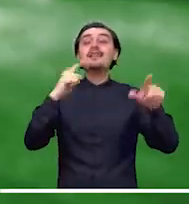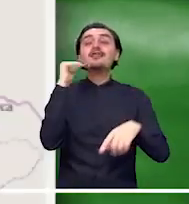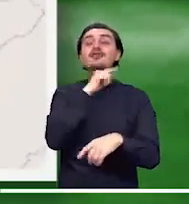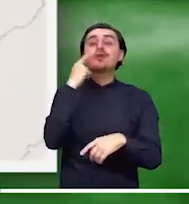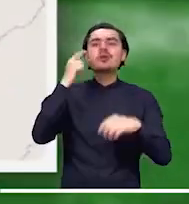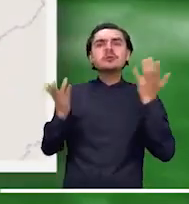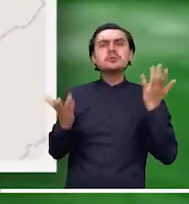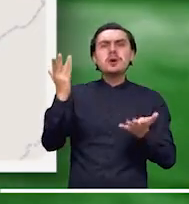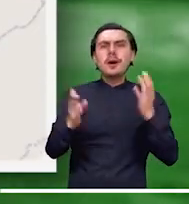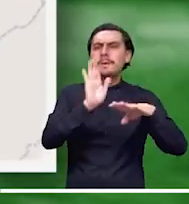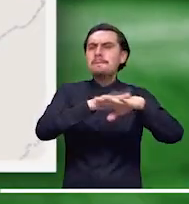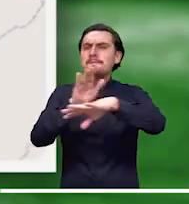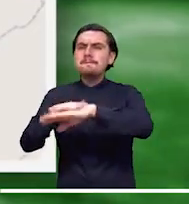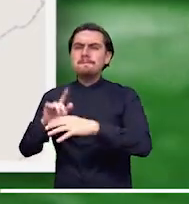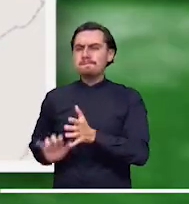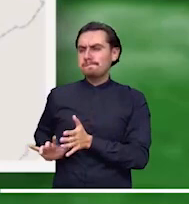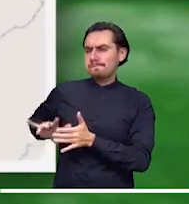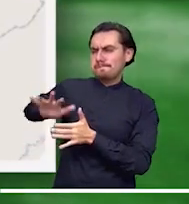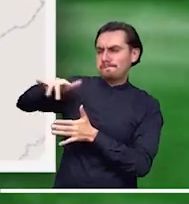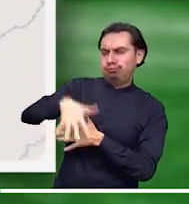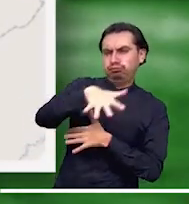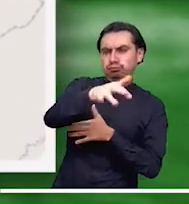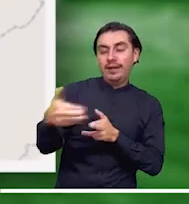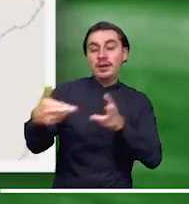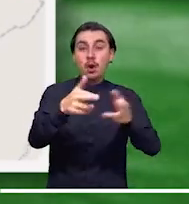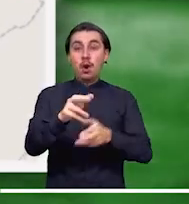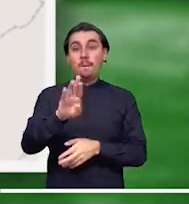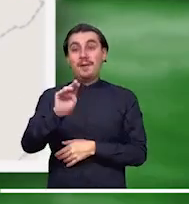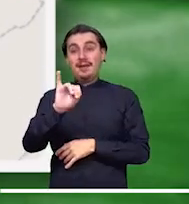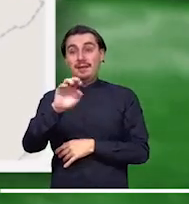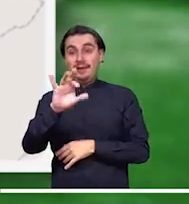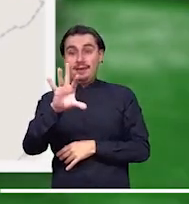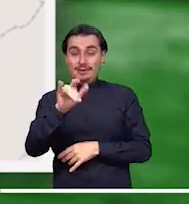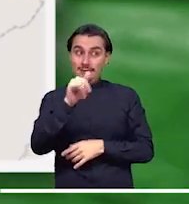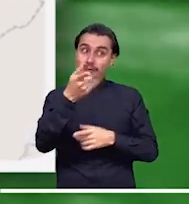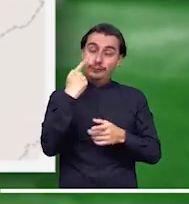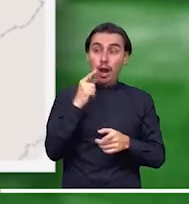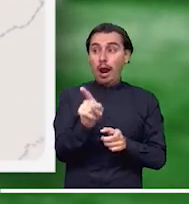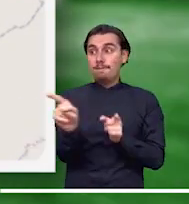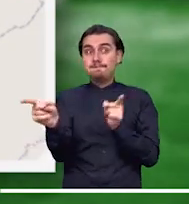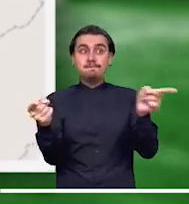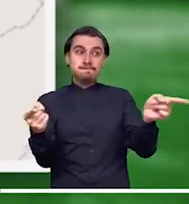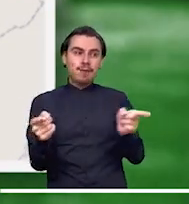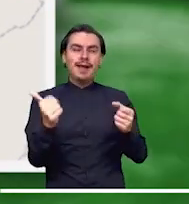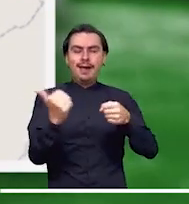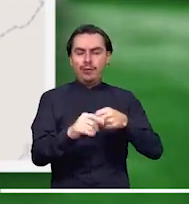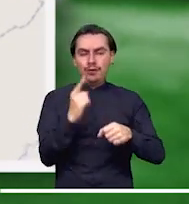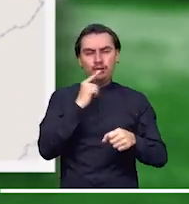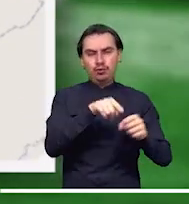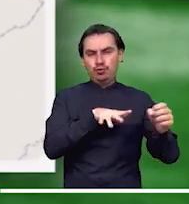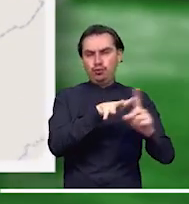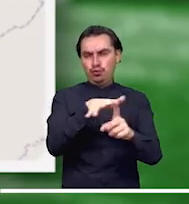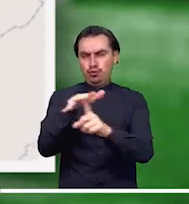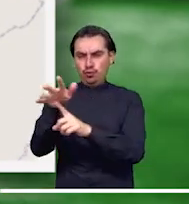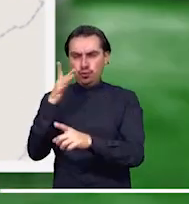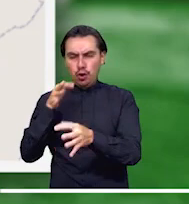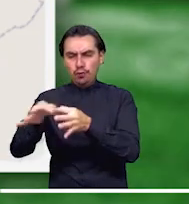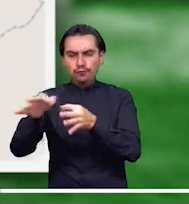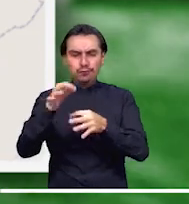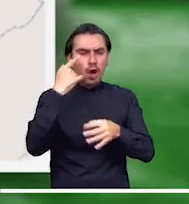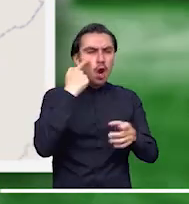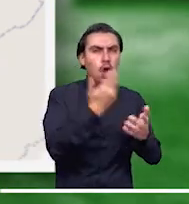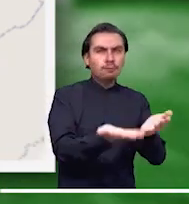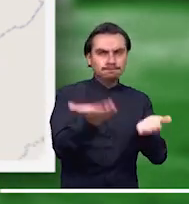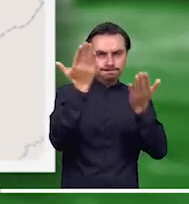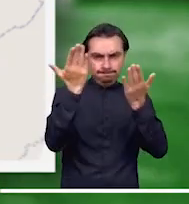vigentes en el país. Se reporta desbordamiento del arroyo Amansaguapo, afectando varios corregimientos